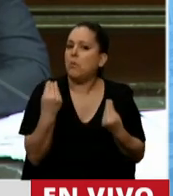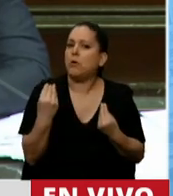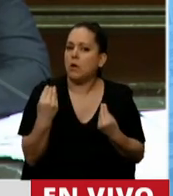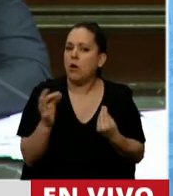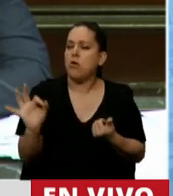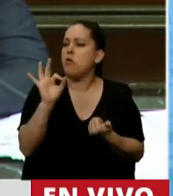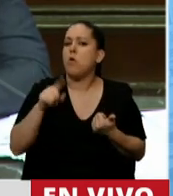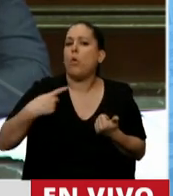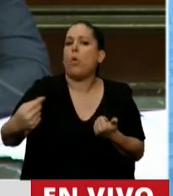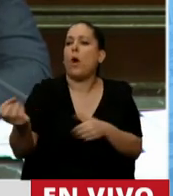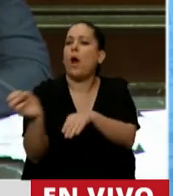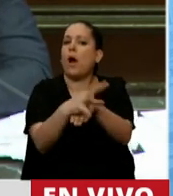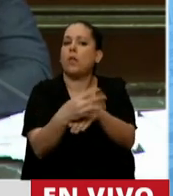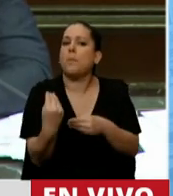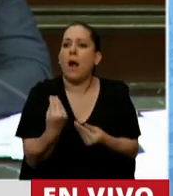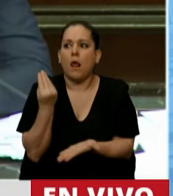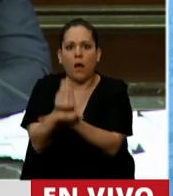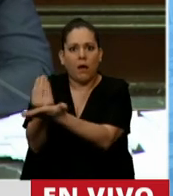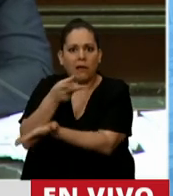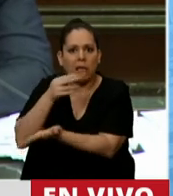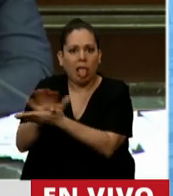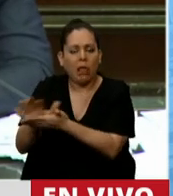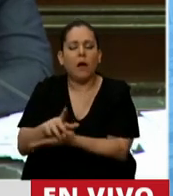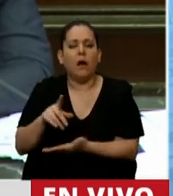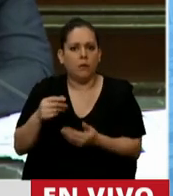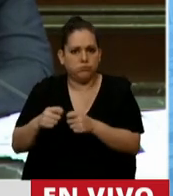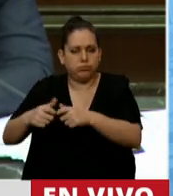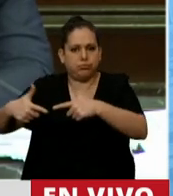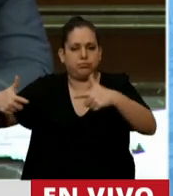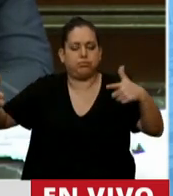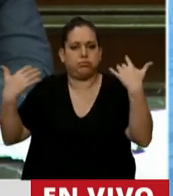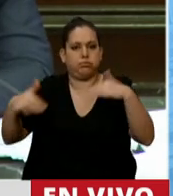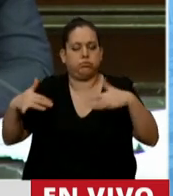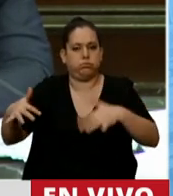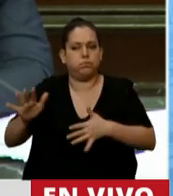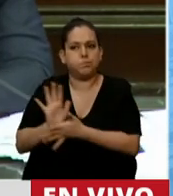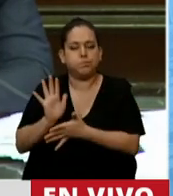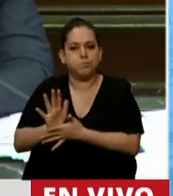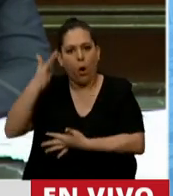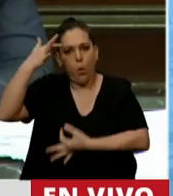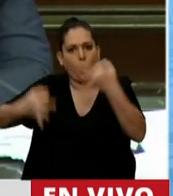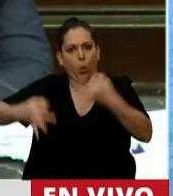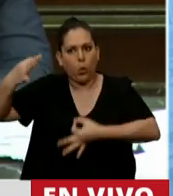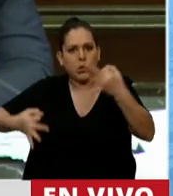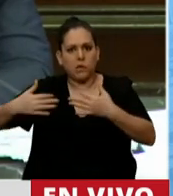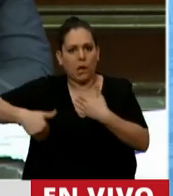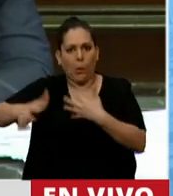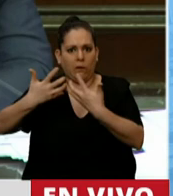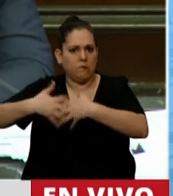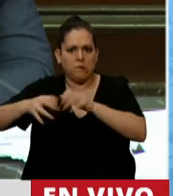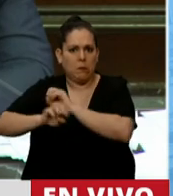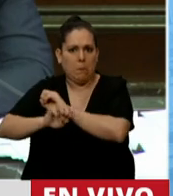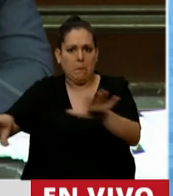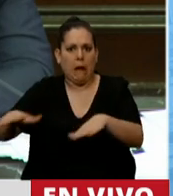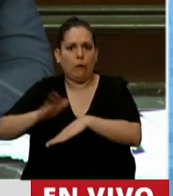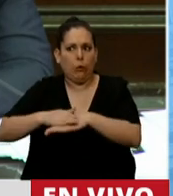hará para cubrir esas vacantes que ya son muchas, que ponen a la justicia al borde del mal funcionamiento